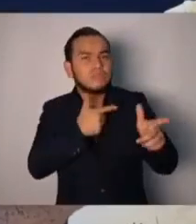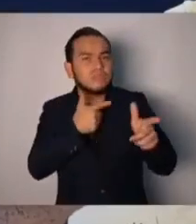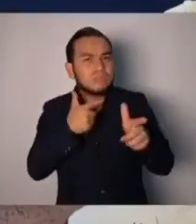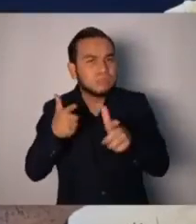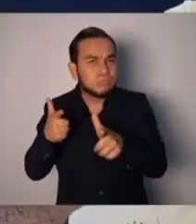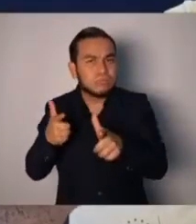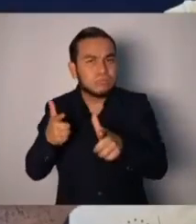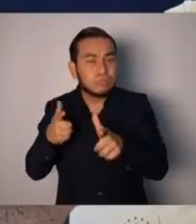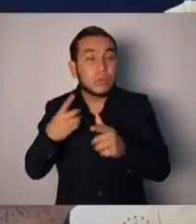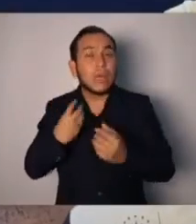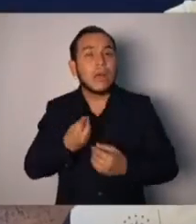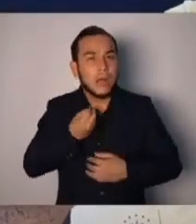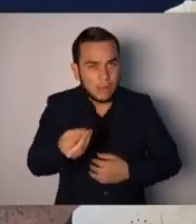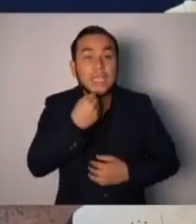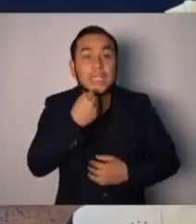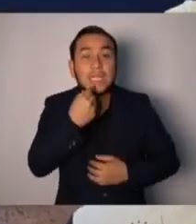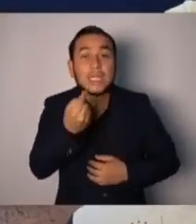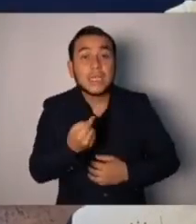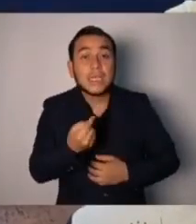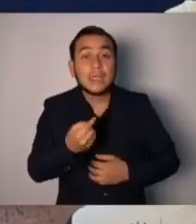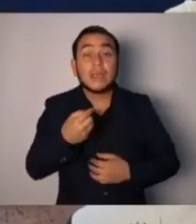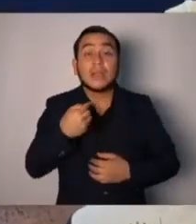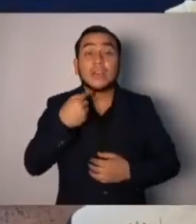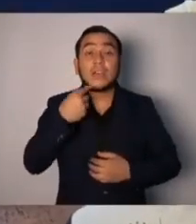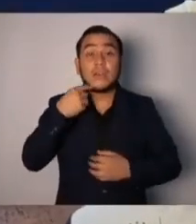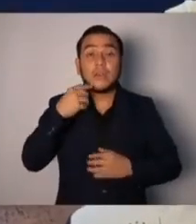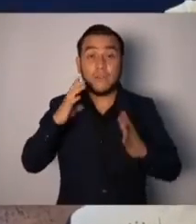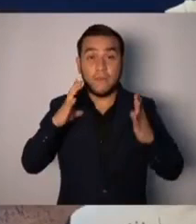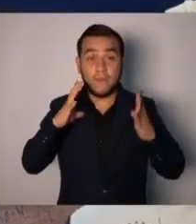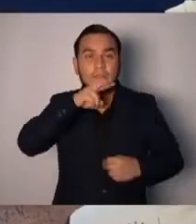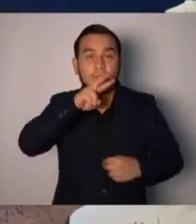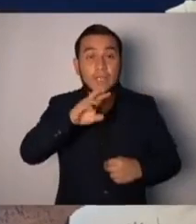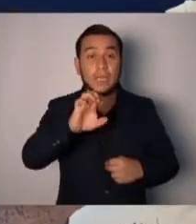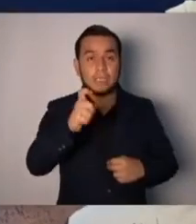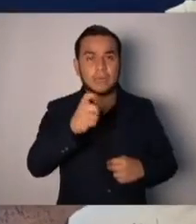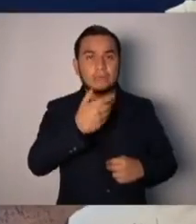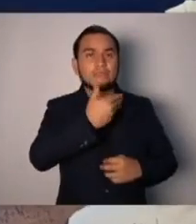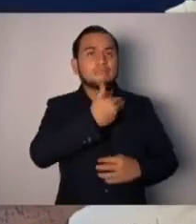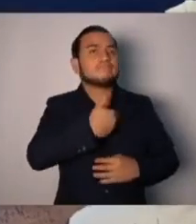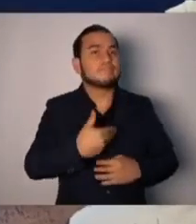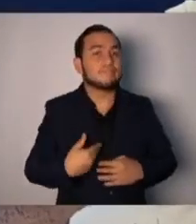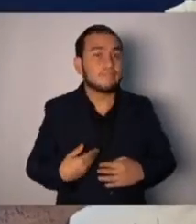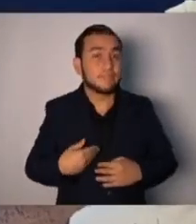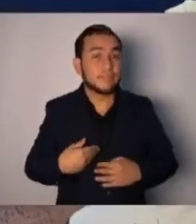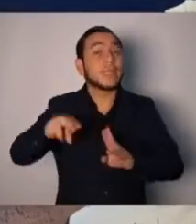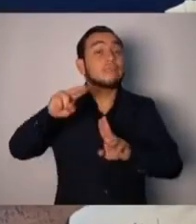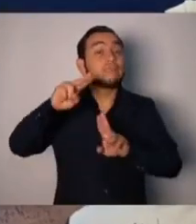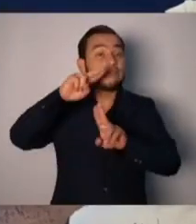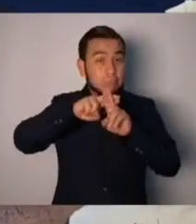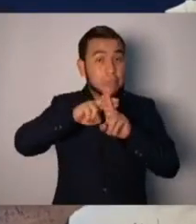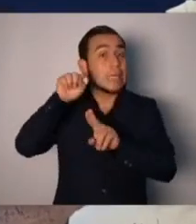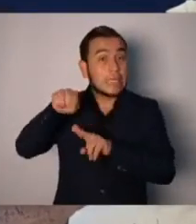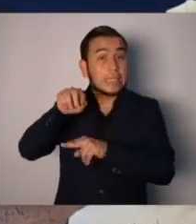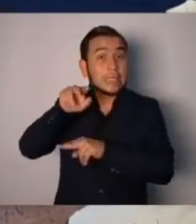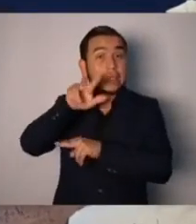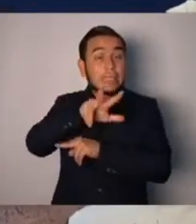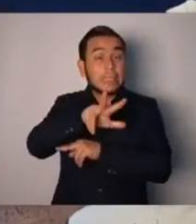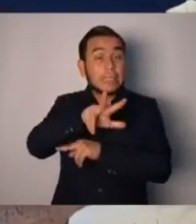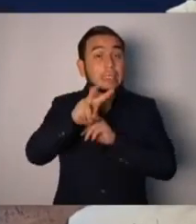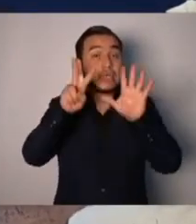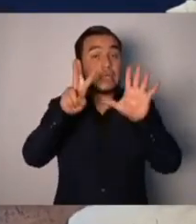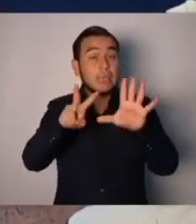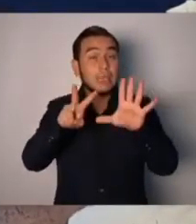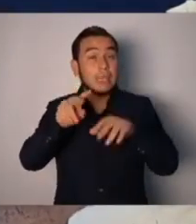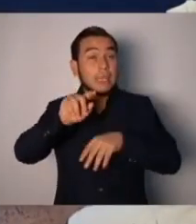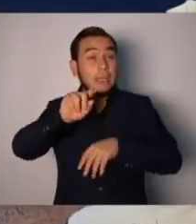En los gobiernos del FMLN, el expresidente de arena, a él le dieron 37 mil armas, 37